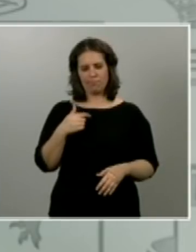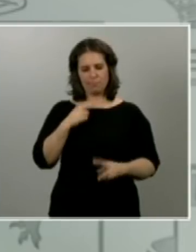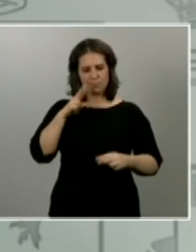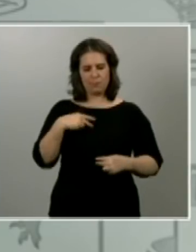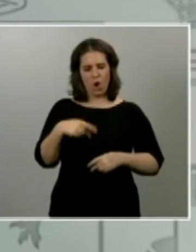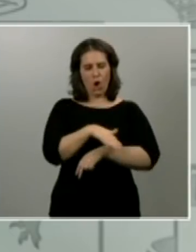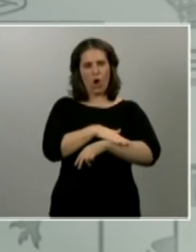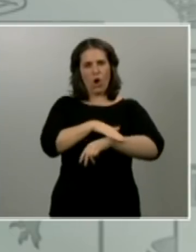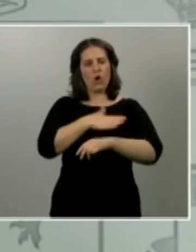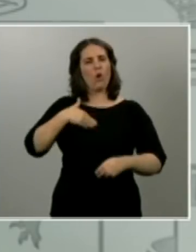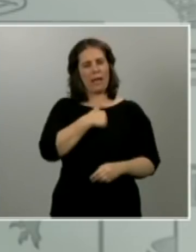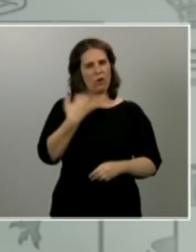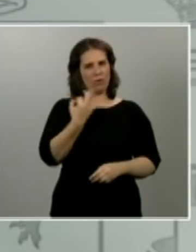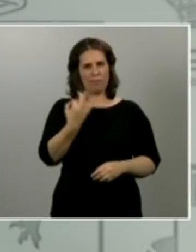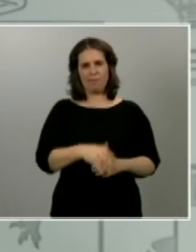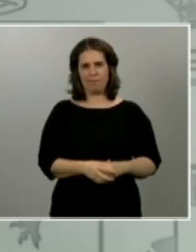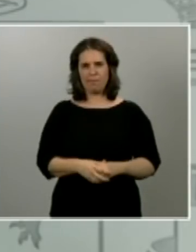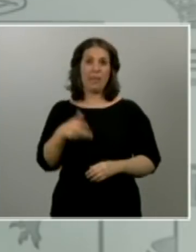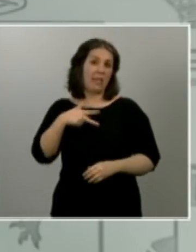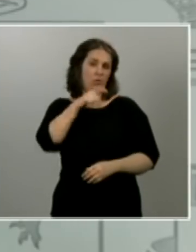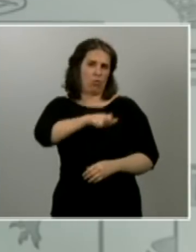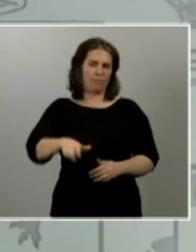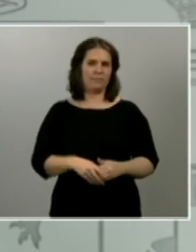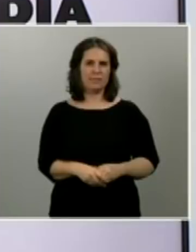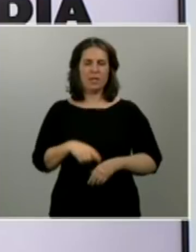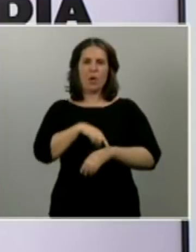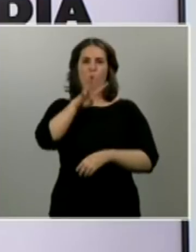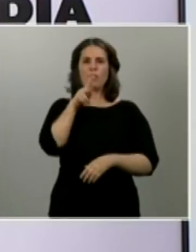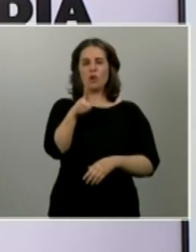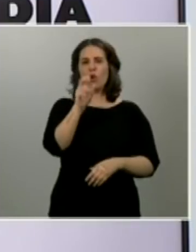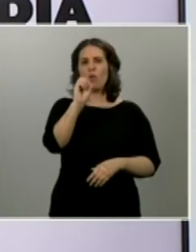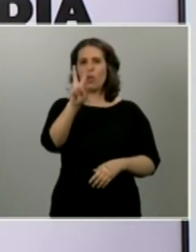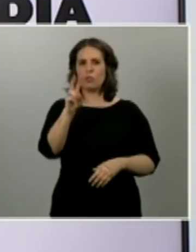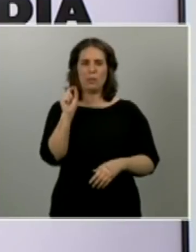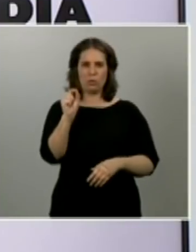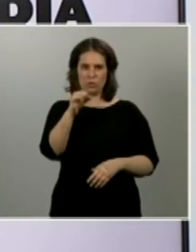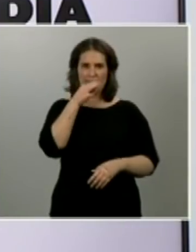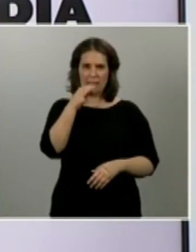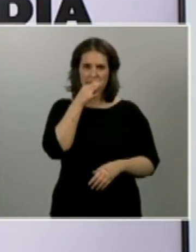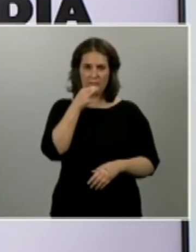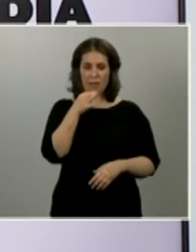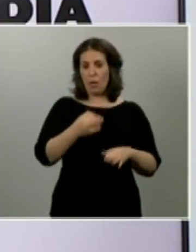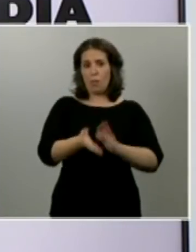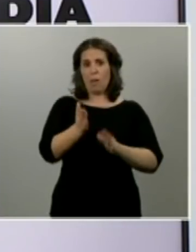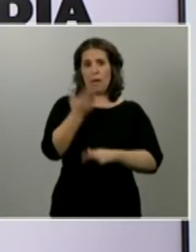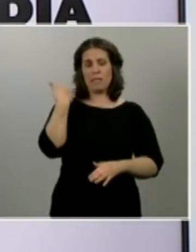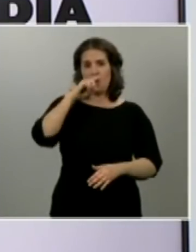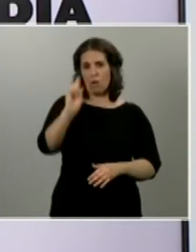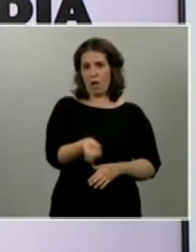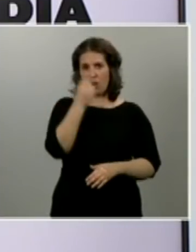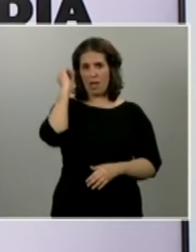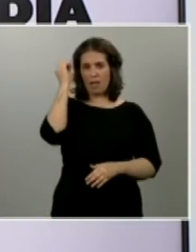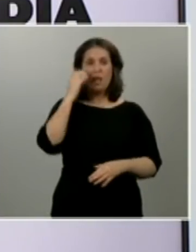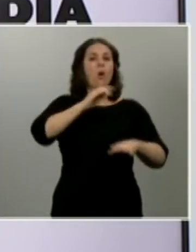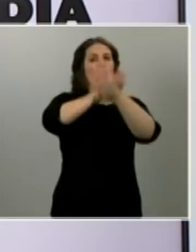que tienen los ciudadanos son las 4 y 2 minutos de la tarde al borde de cumplir una hora de comparecencia le formulamos una última pregunta